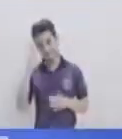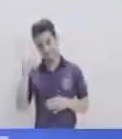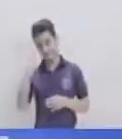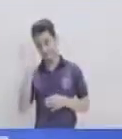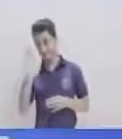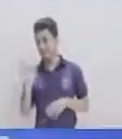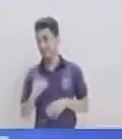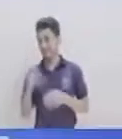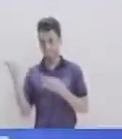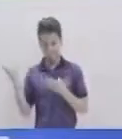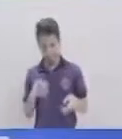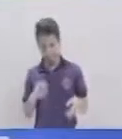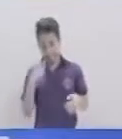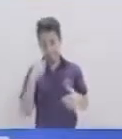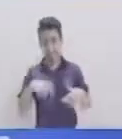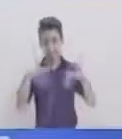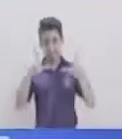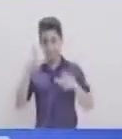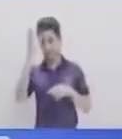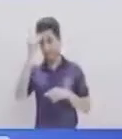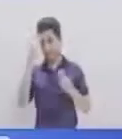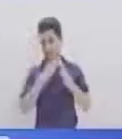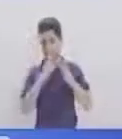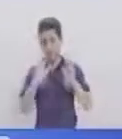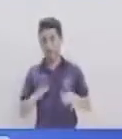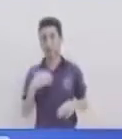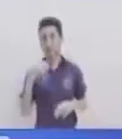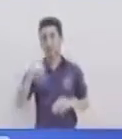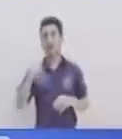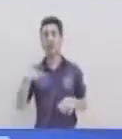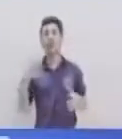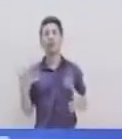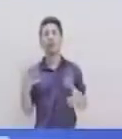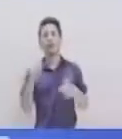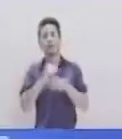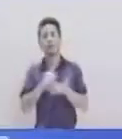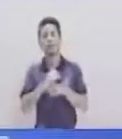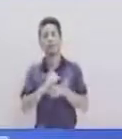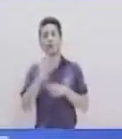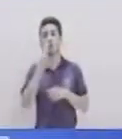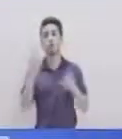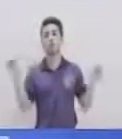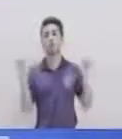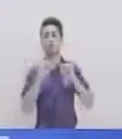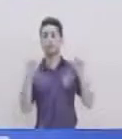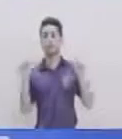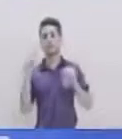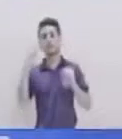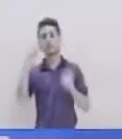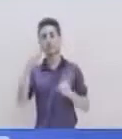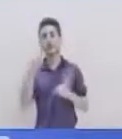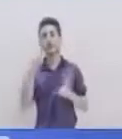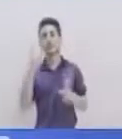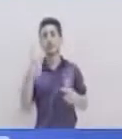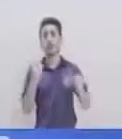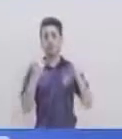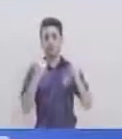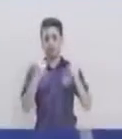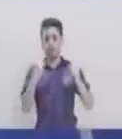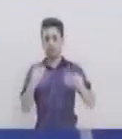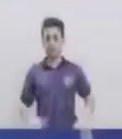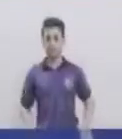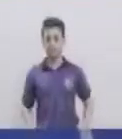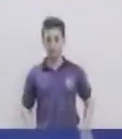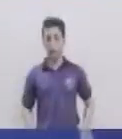Hola Bienvenido A un segmento Más de Aprendo en casa El día de hoy Vamos a trabajar Unos ejercicios Para mejorar La fuerza En las